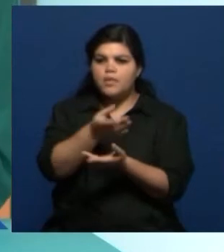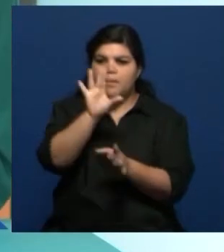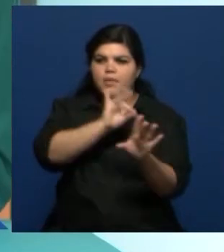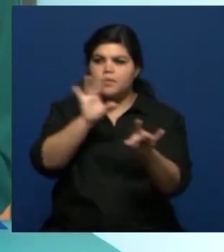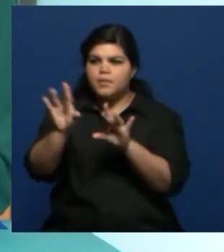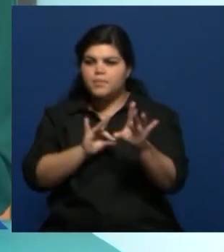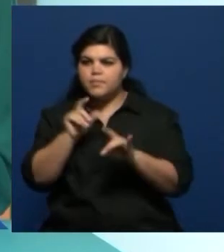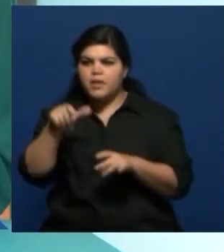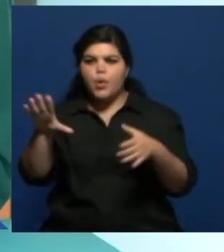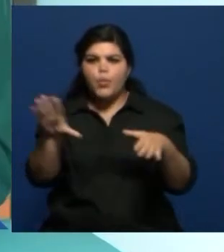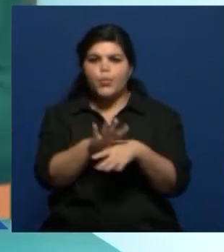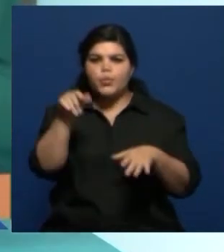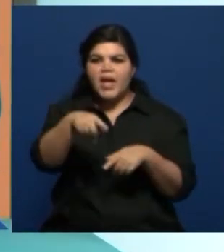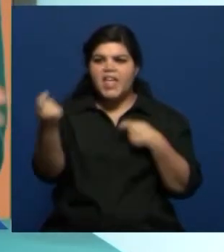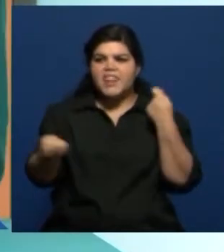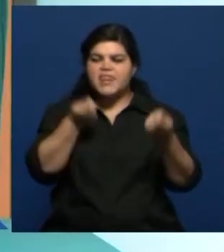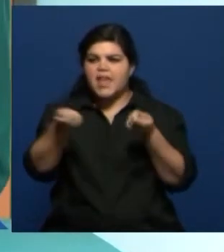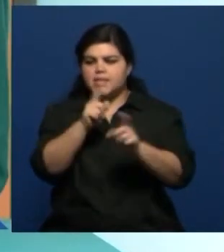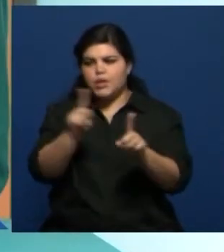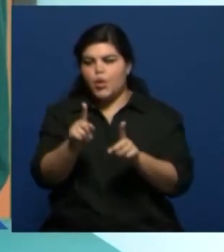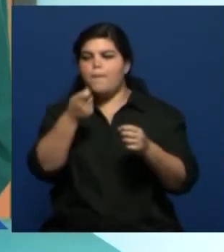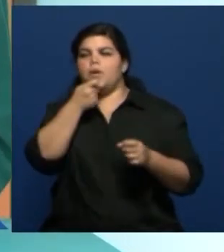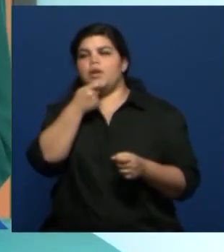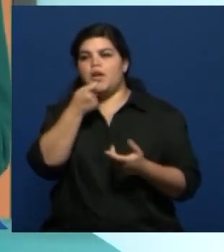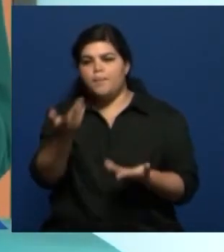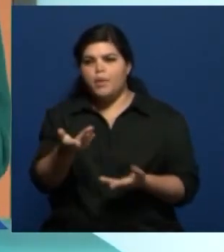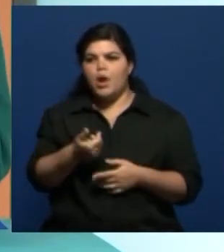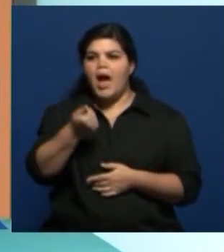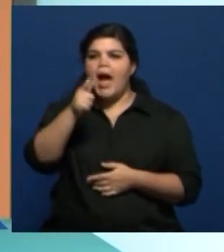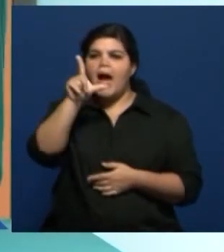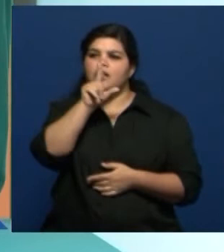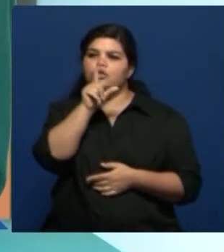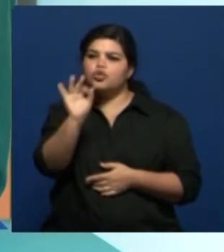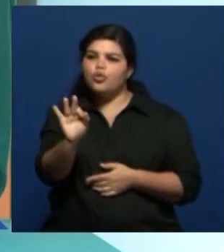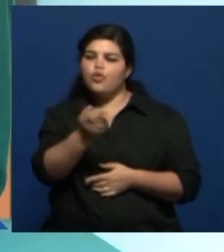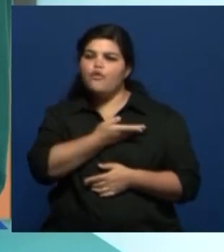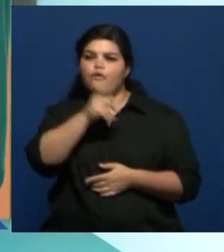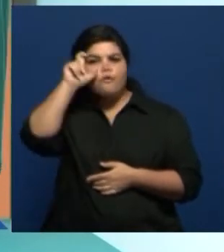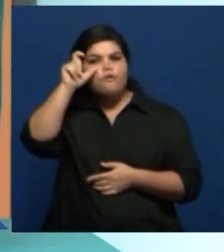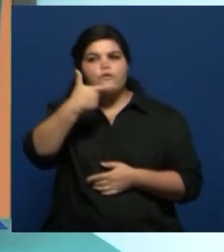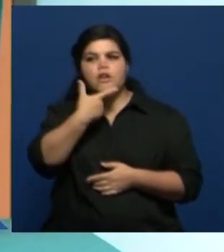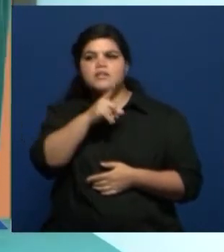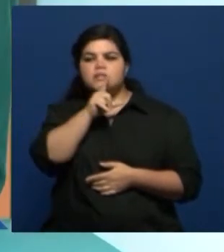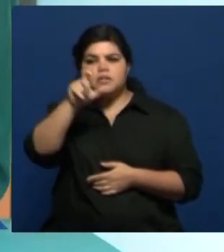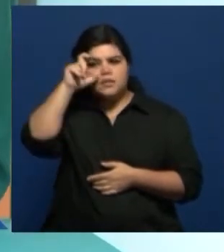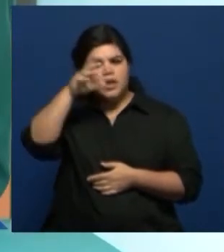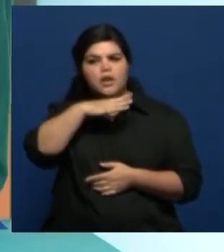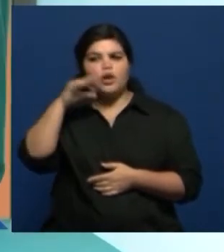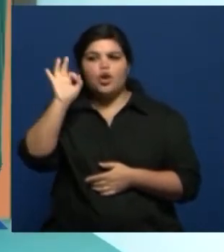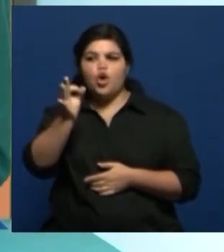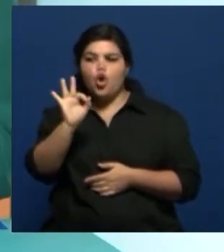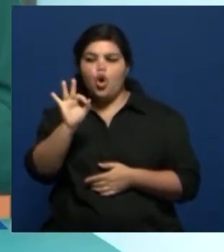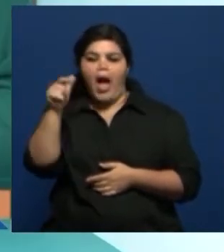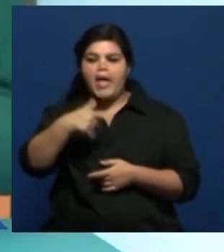con danza en ese momento. Por darte un ejemplo, no sé, Alto Festejo, que es una de las bandas que va a estar, no tenía la danza todavía.